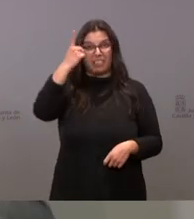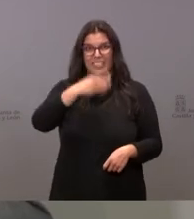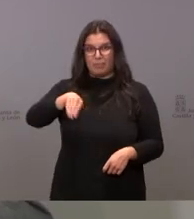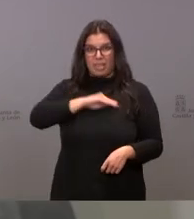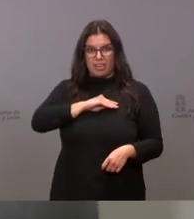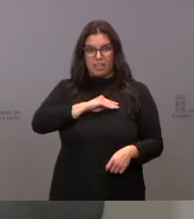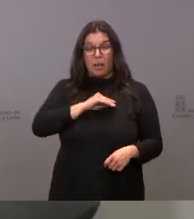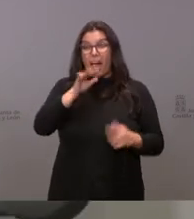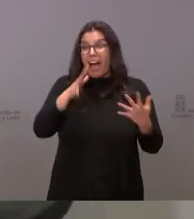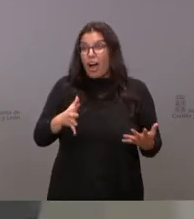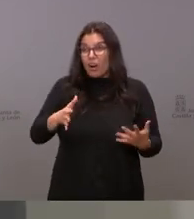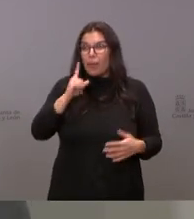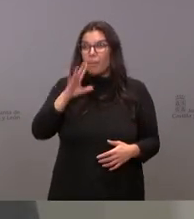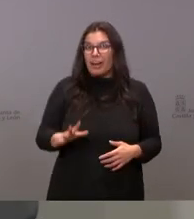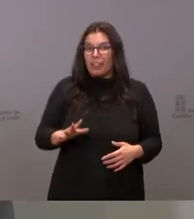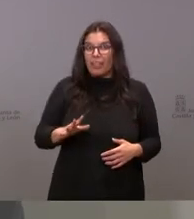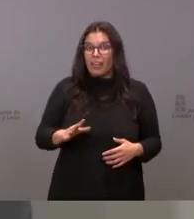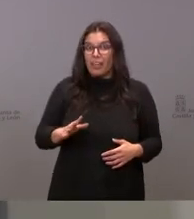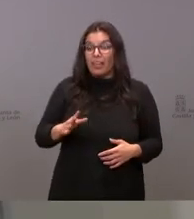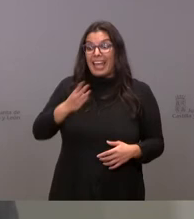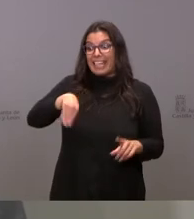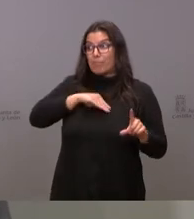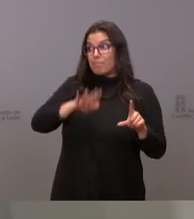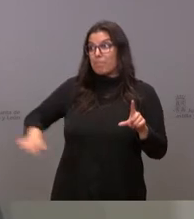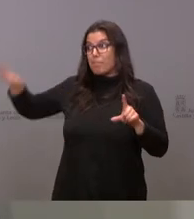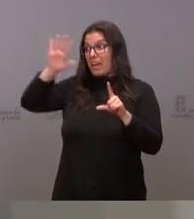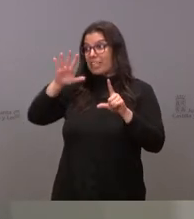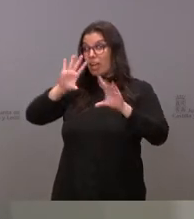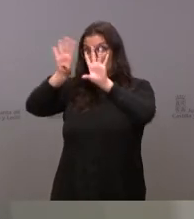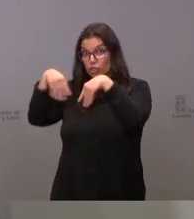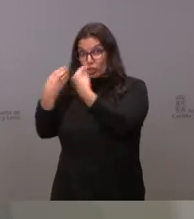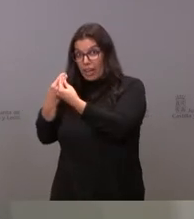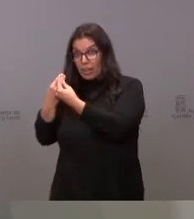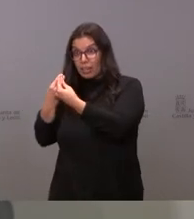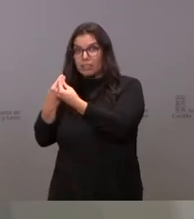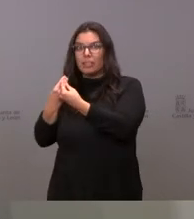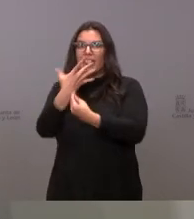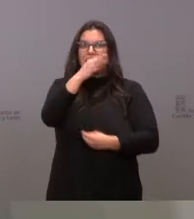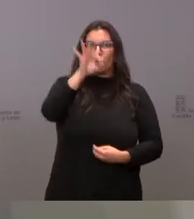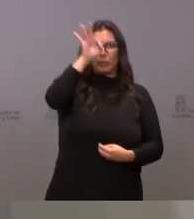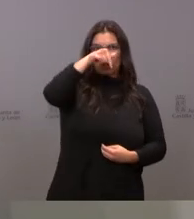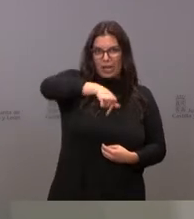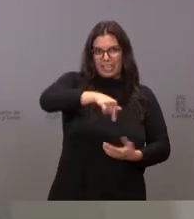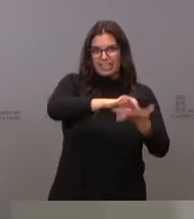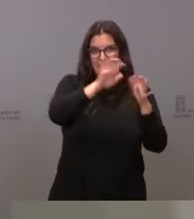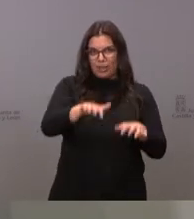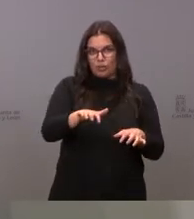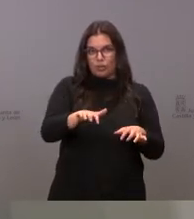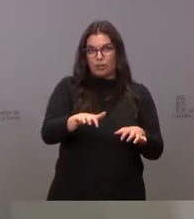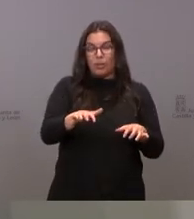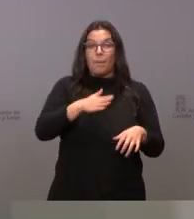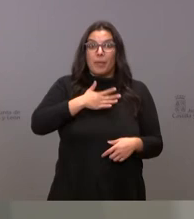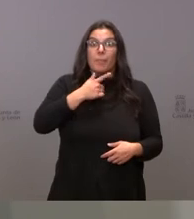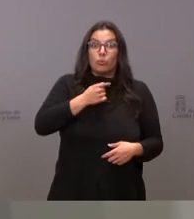acumula en este momento más de la mitad de las comisiones de investigación de las 19 autonomías. Y a mí me gustaría que todos los